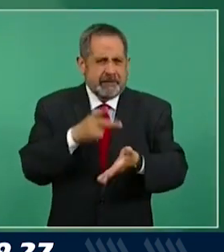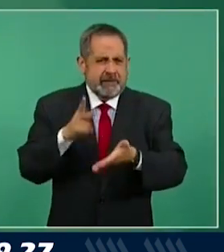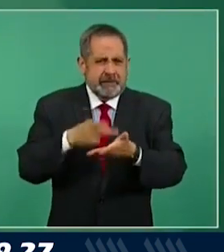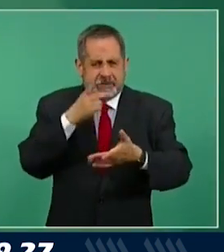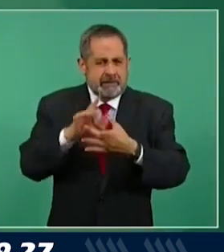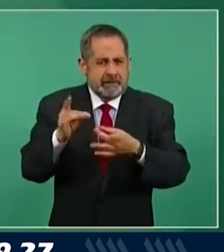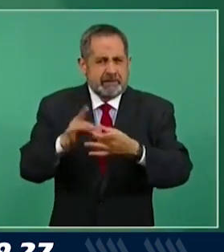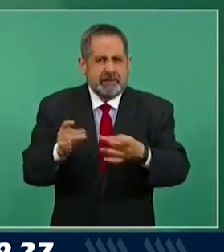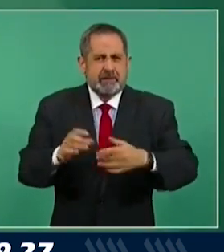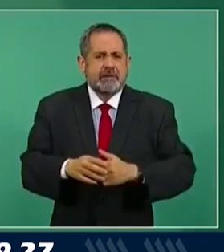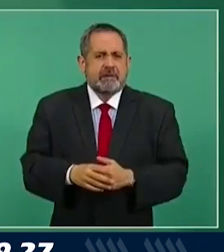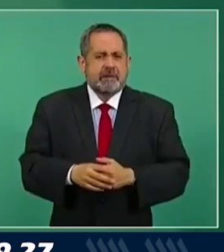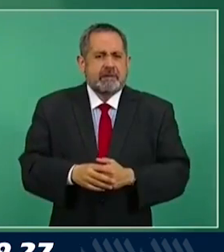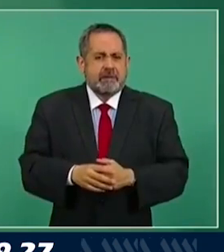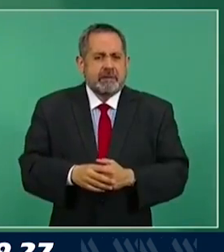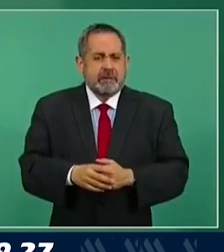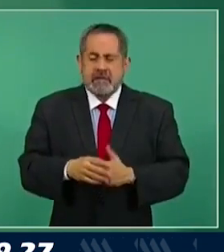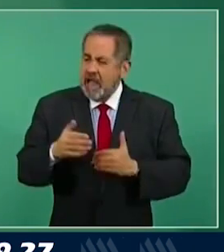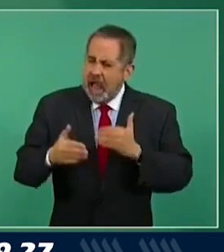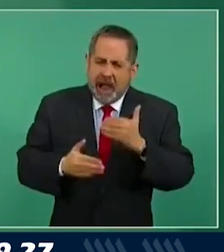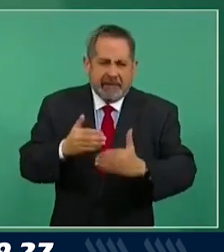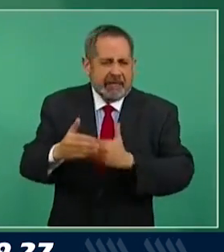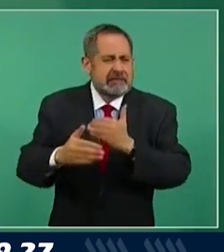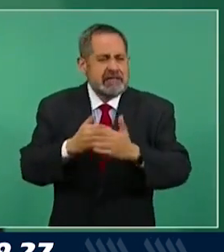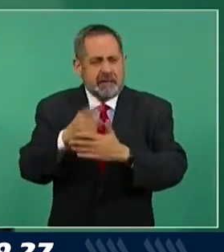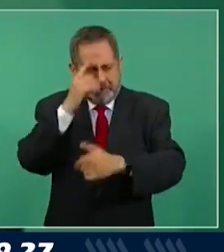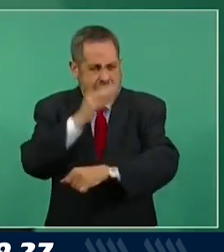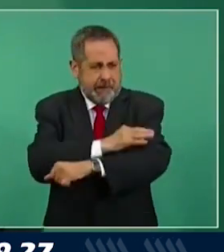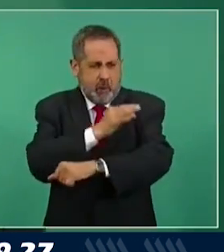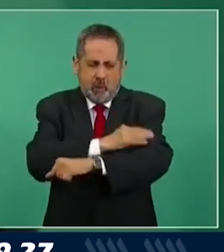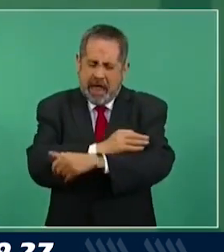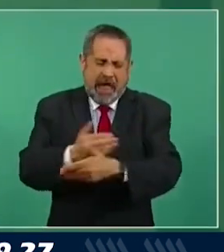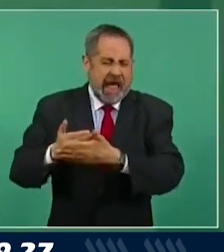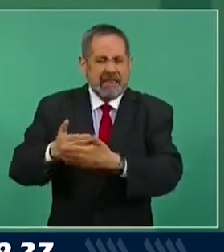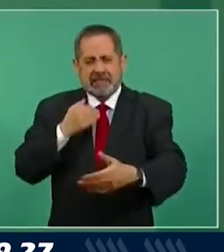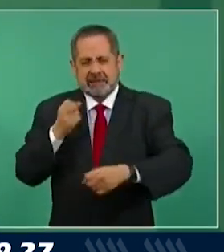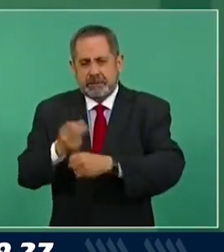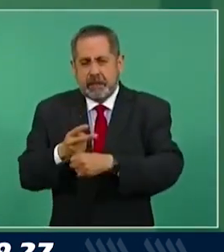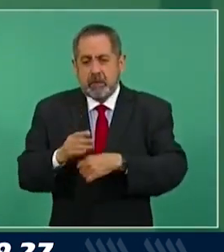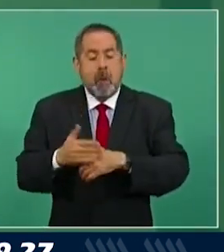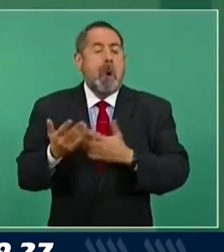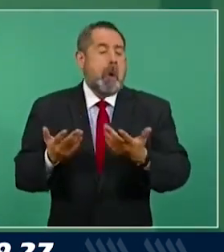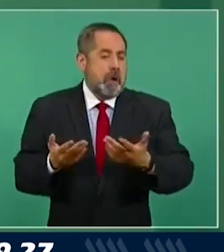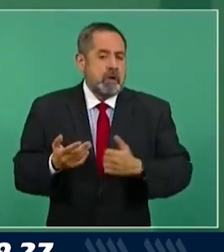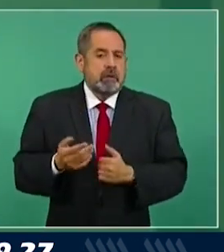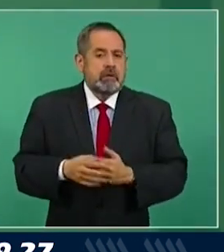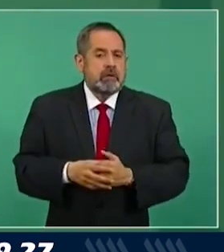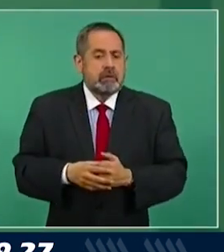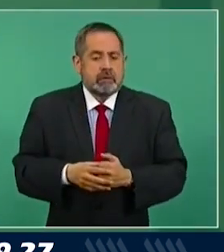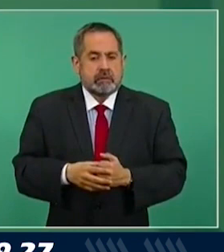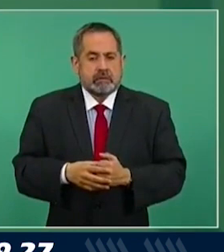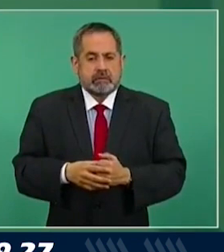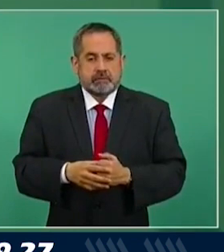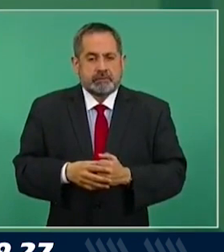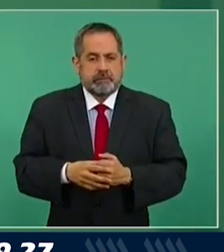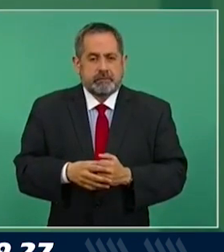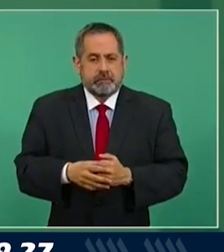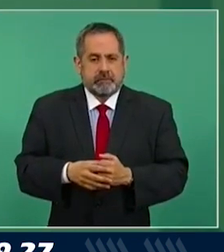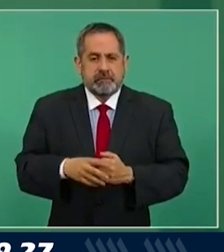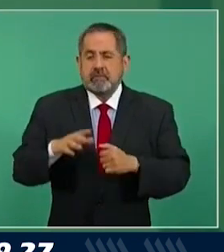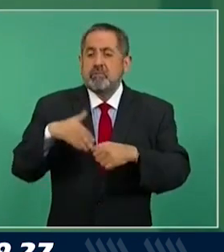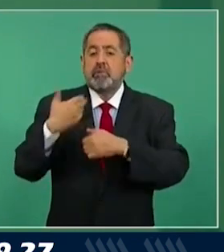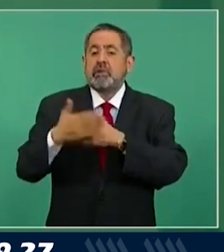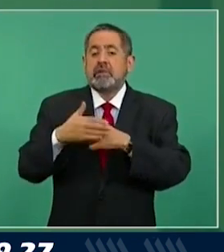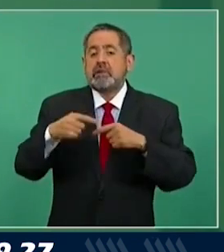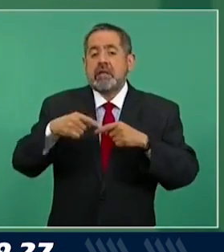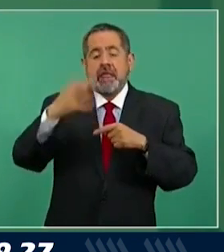repetido, de que íbamos a avanzar. En la vacunación, porque vienen los